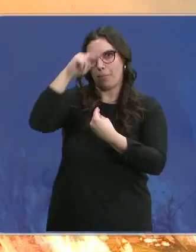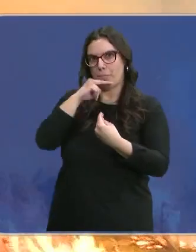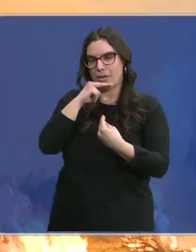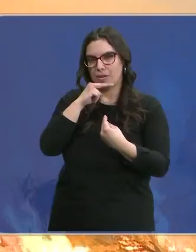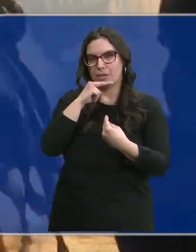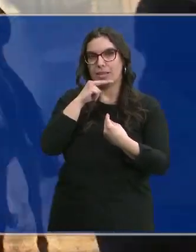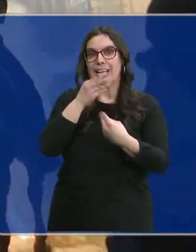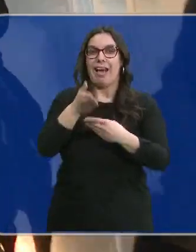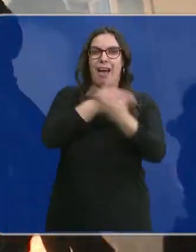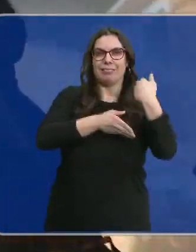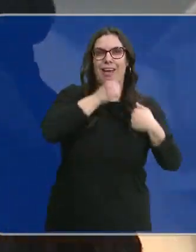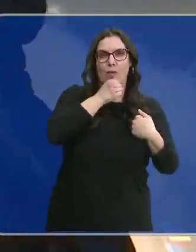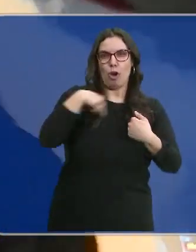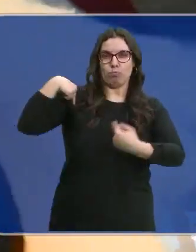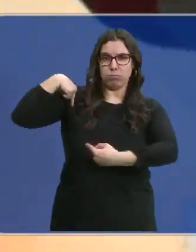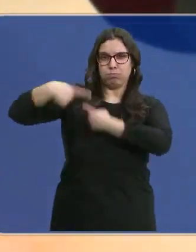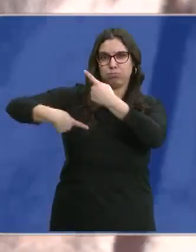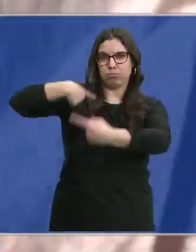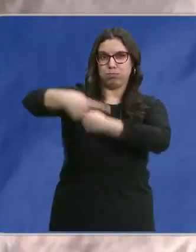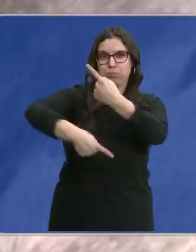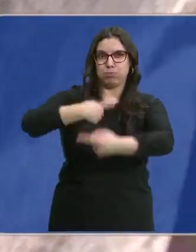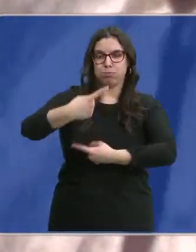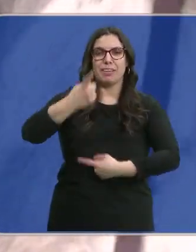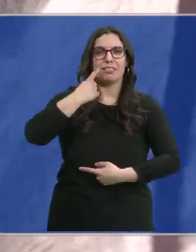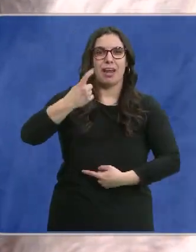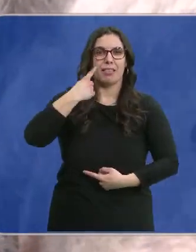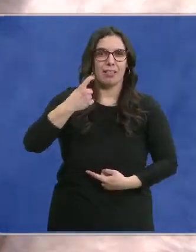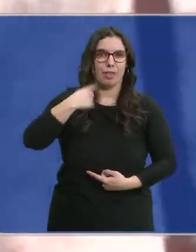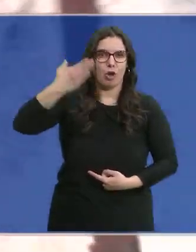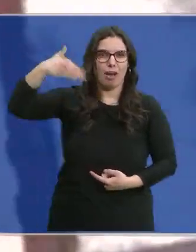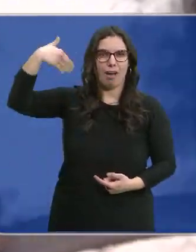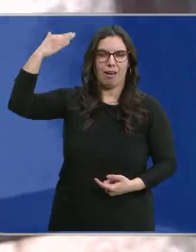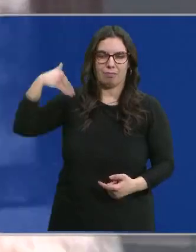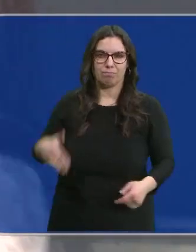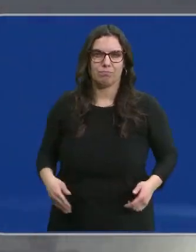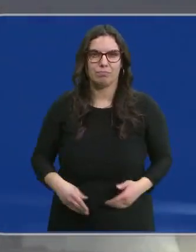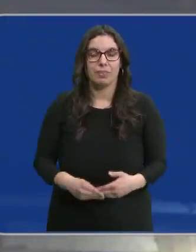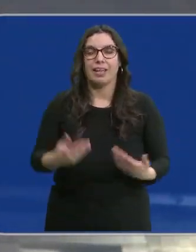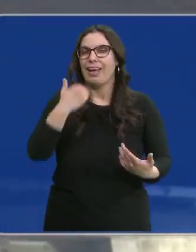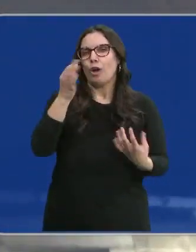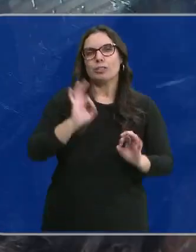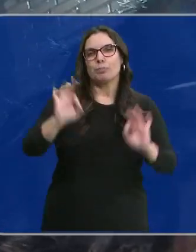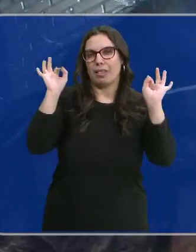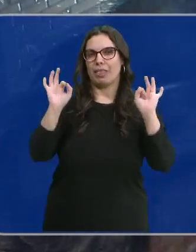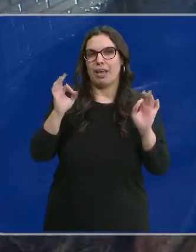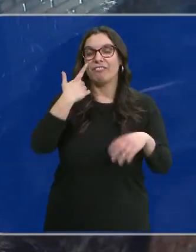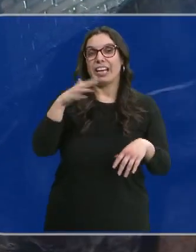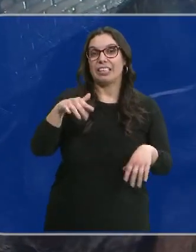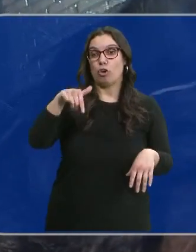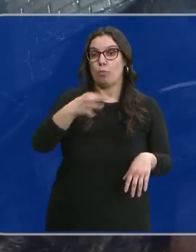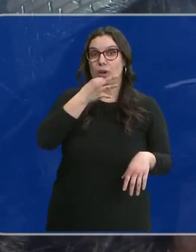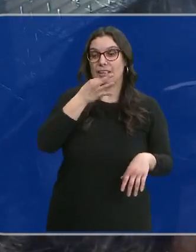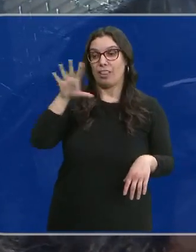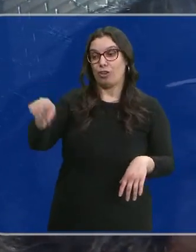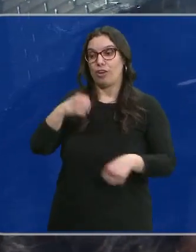antes por el suyo. Y así generación tras generación hasta tiempos inmemoriales. Es algo muy especial. Incluso, mira, esta tarde cuando he